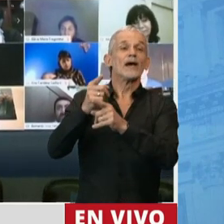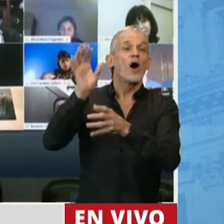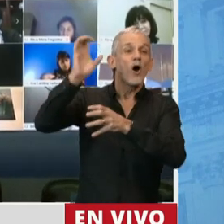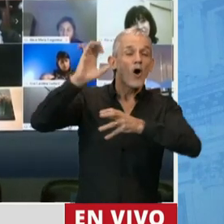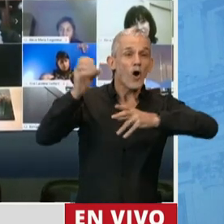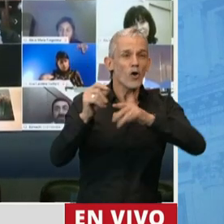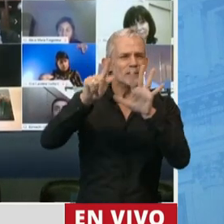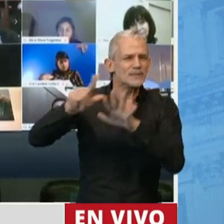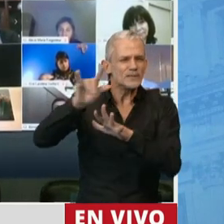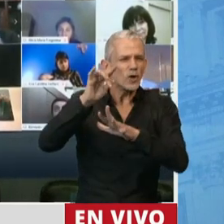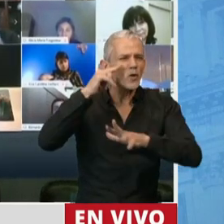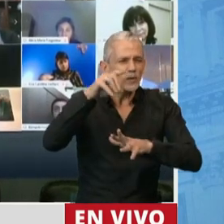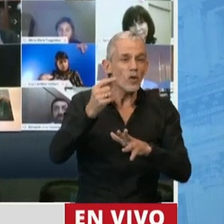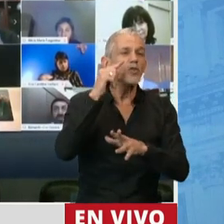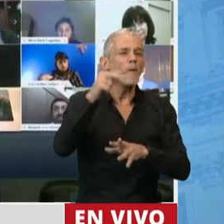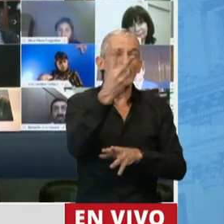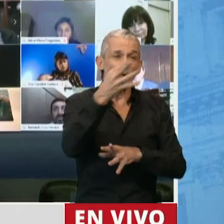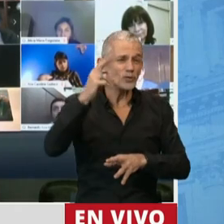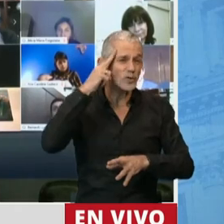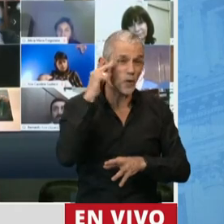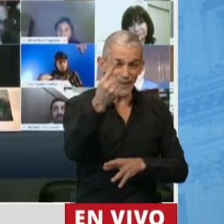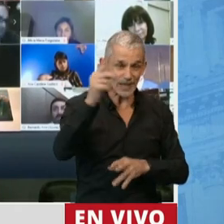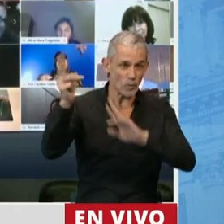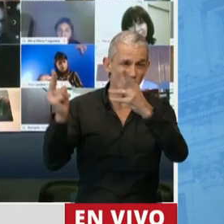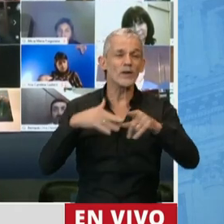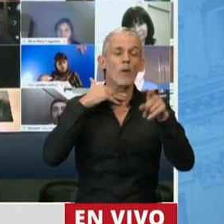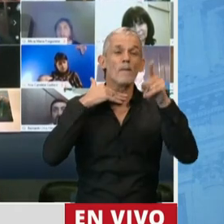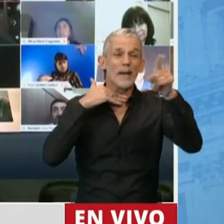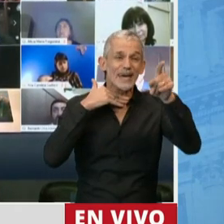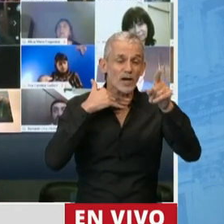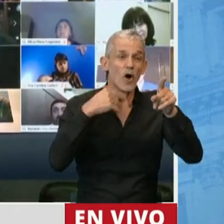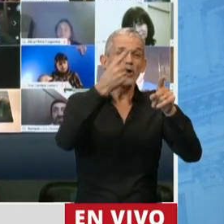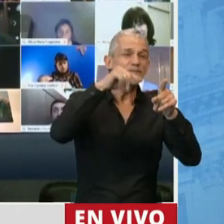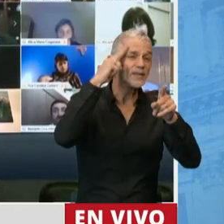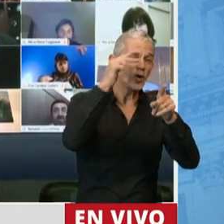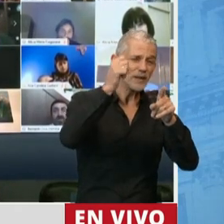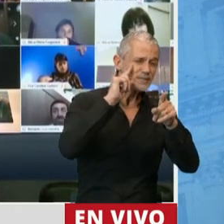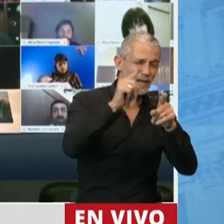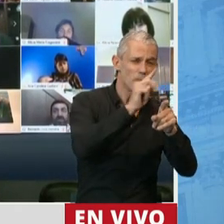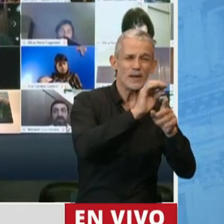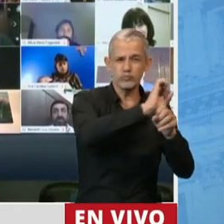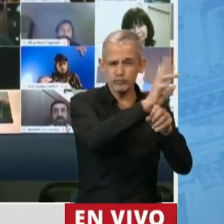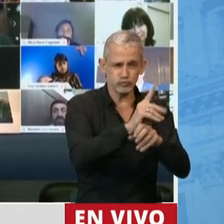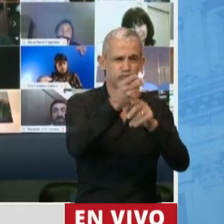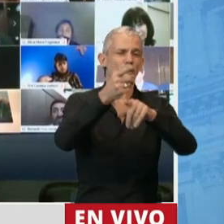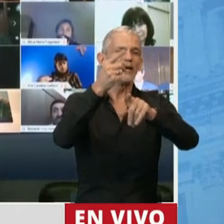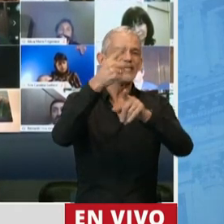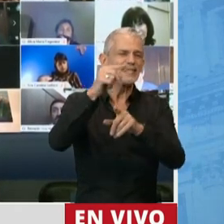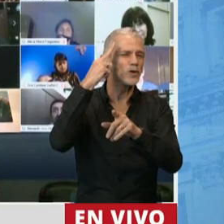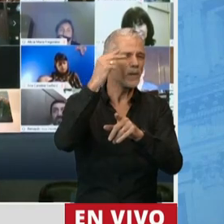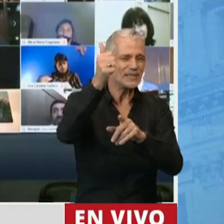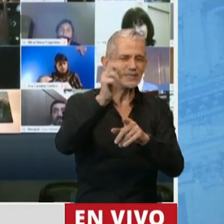77.000 casos, 2.491 muertes, México 196.000 casos, 25.000 muertes prácticamente,